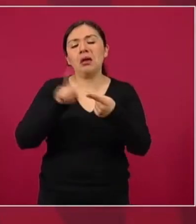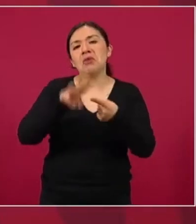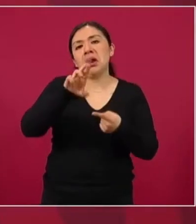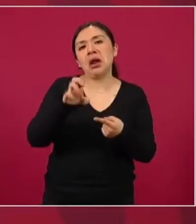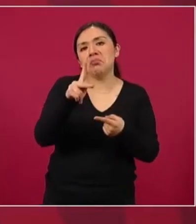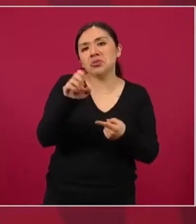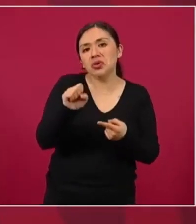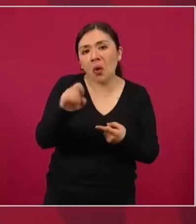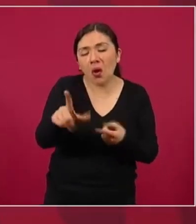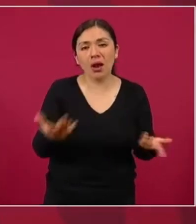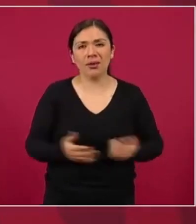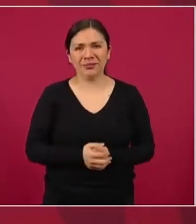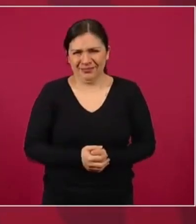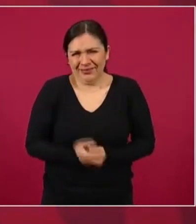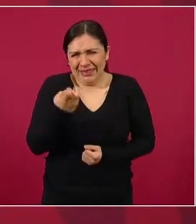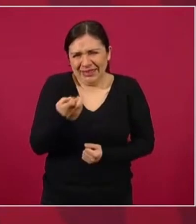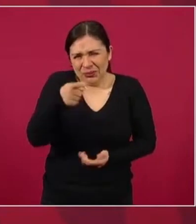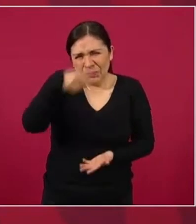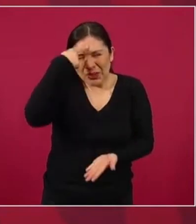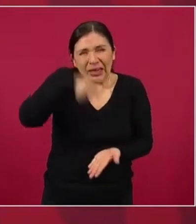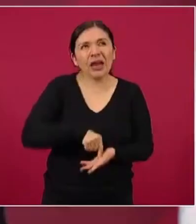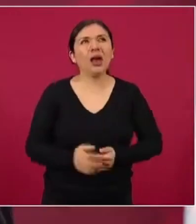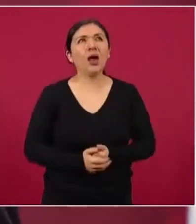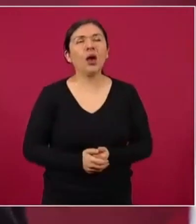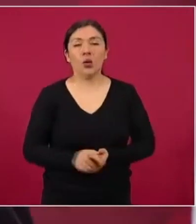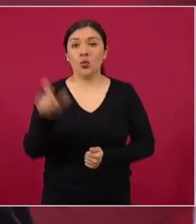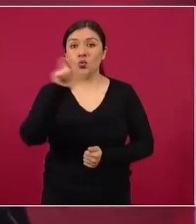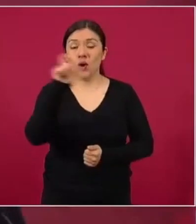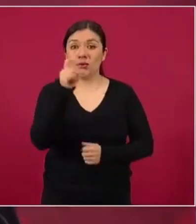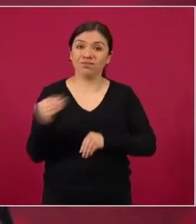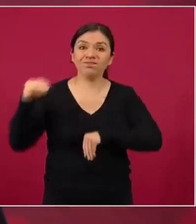¿Ustedes creen que cuando contrató